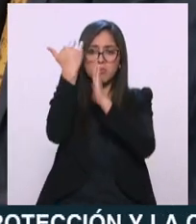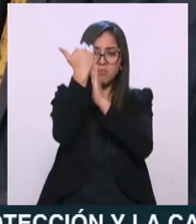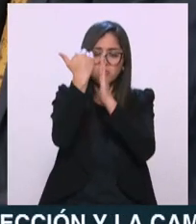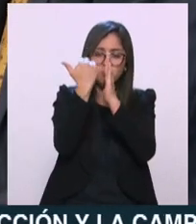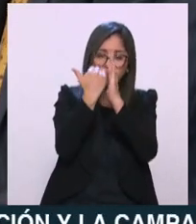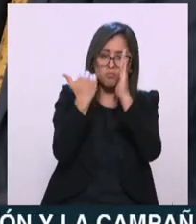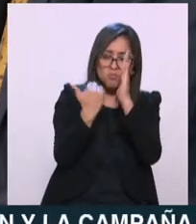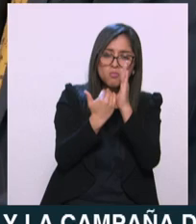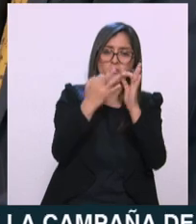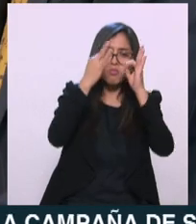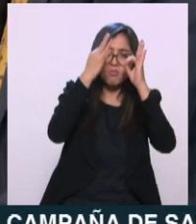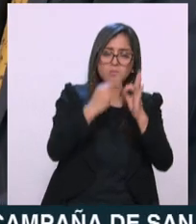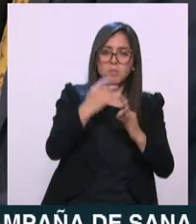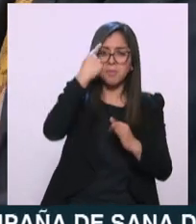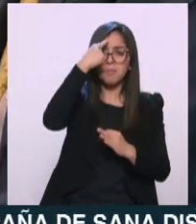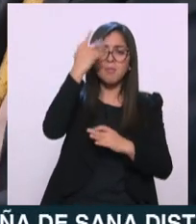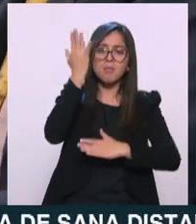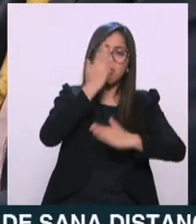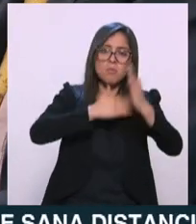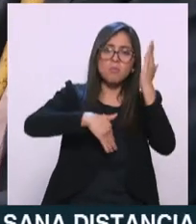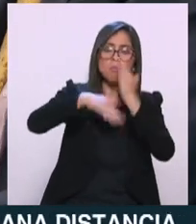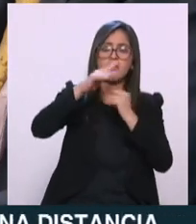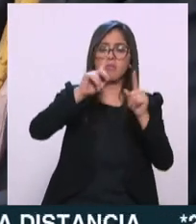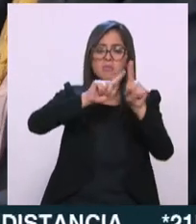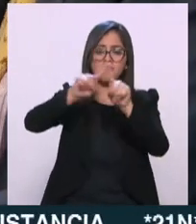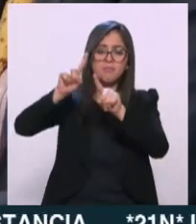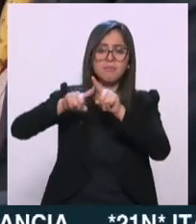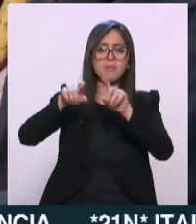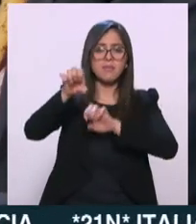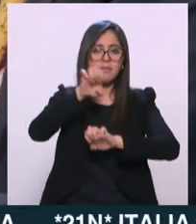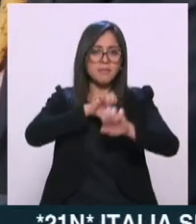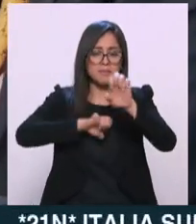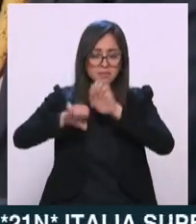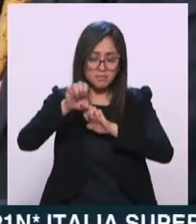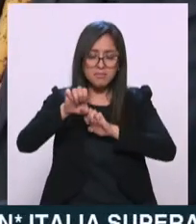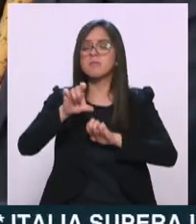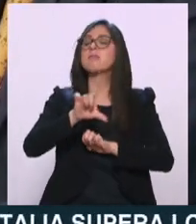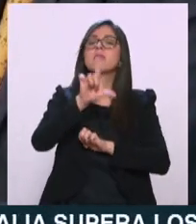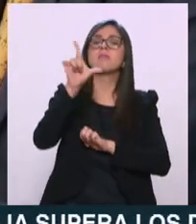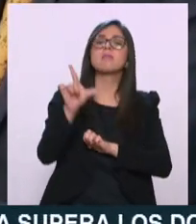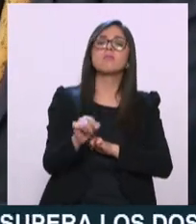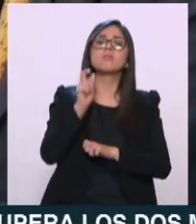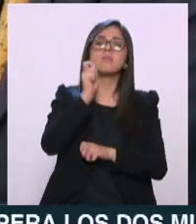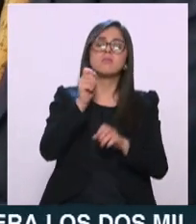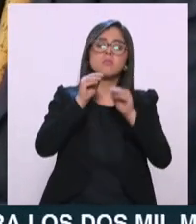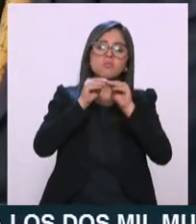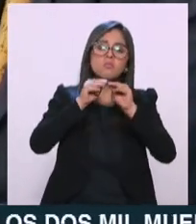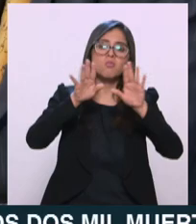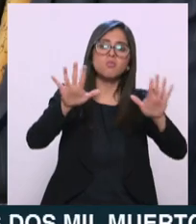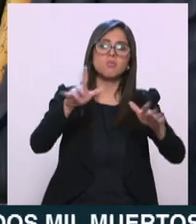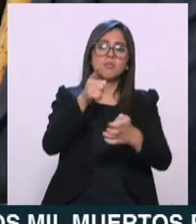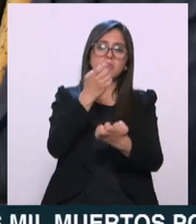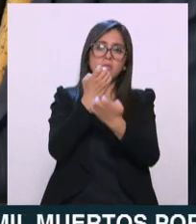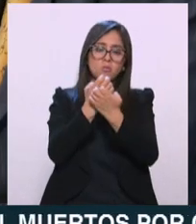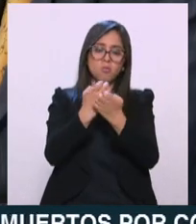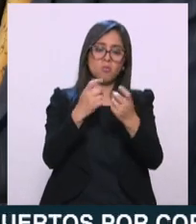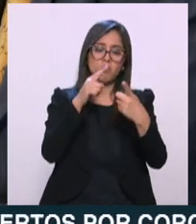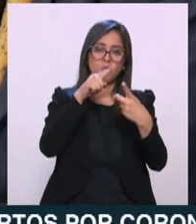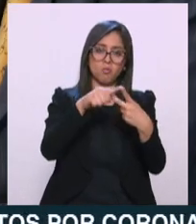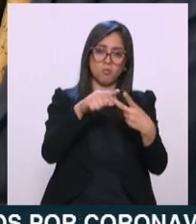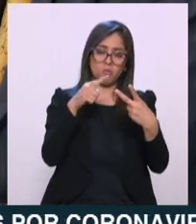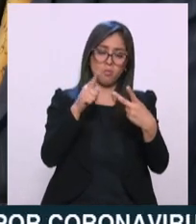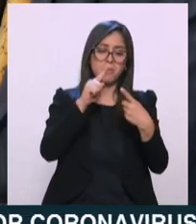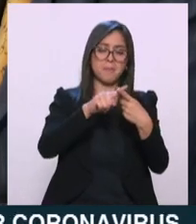factibilidad de crecimiento empresarial y con ello desarrollo económico con dos pilares, bienestar